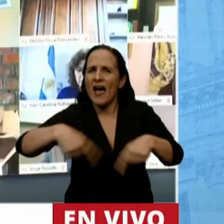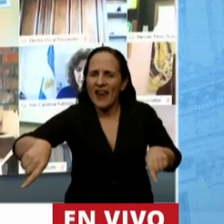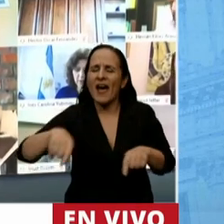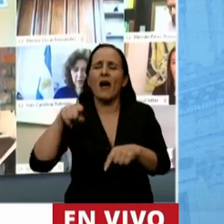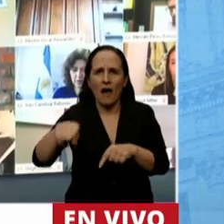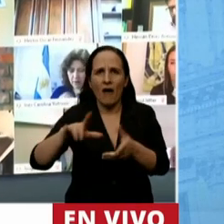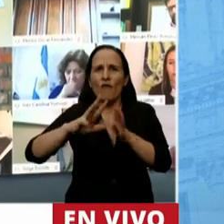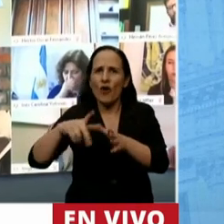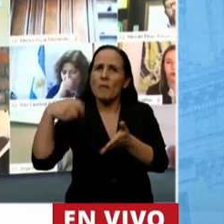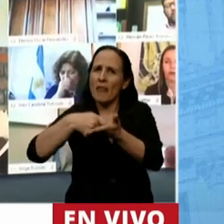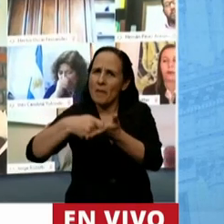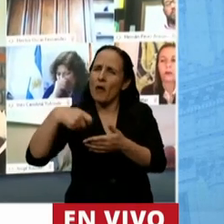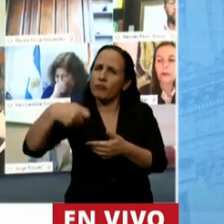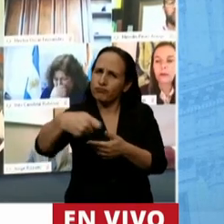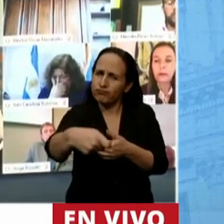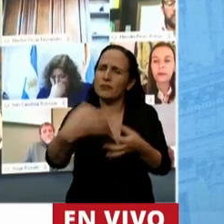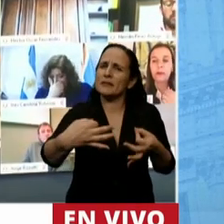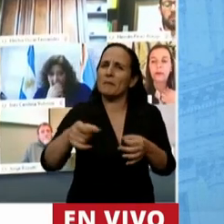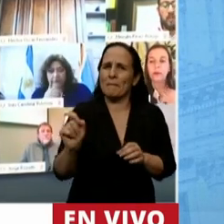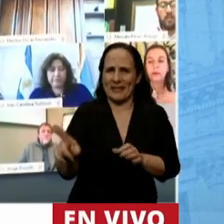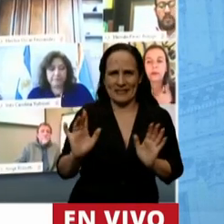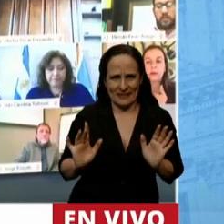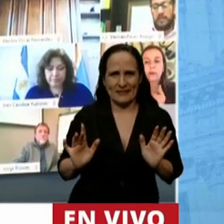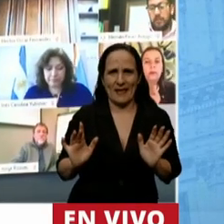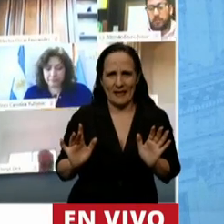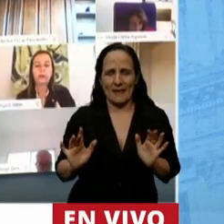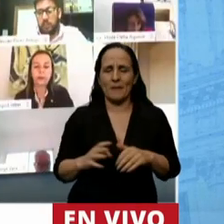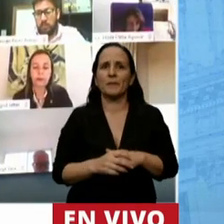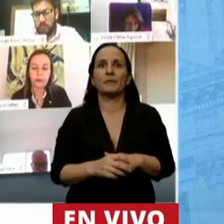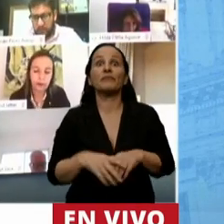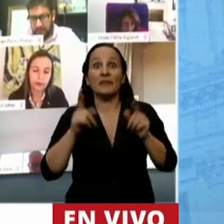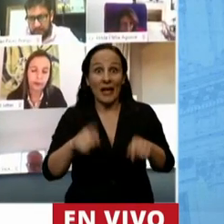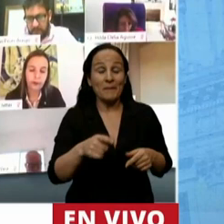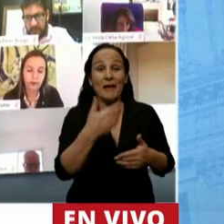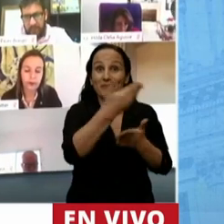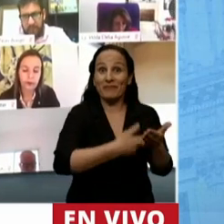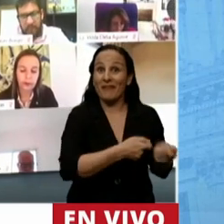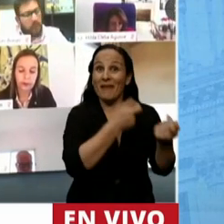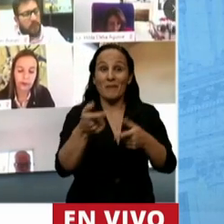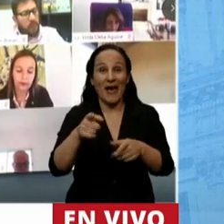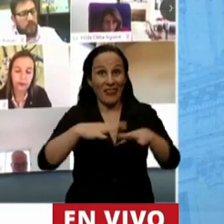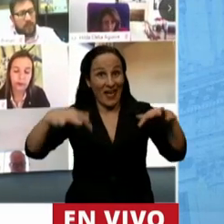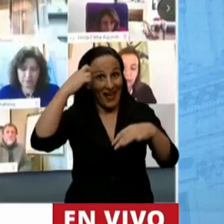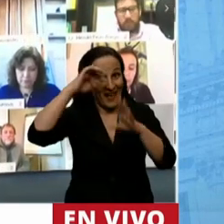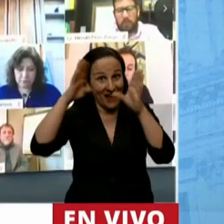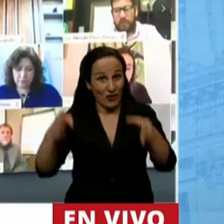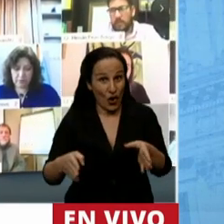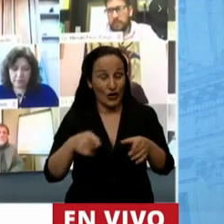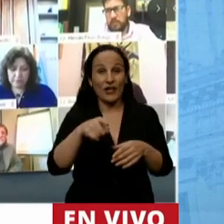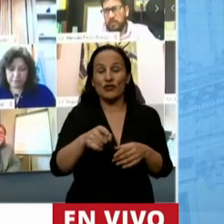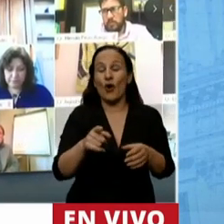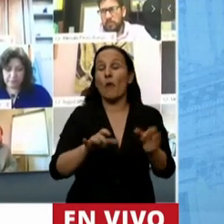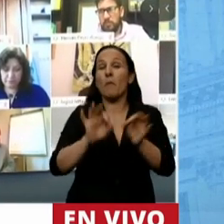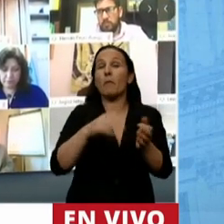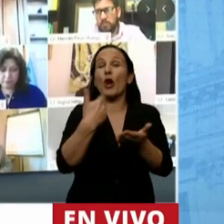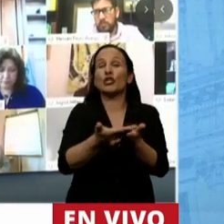de la seguridad social asimismo enviamos a este congreso un proyecto de moratoria que se extiende a todos